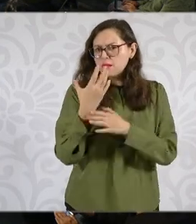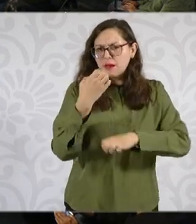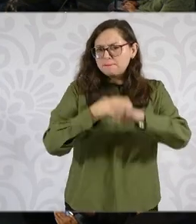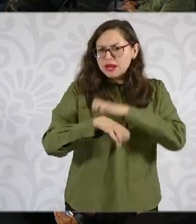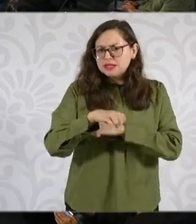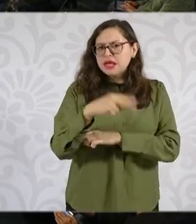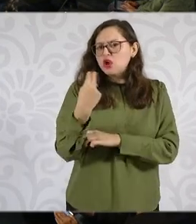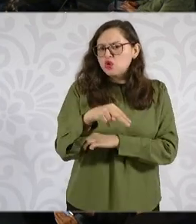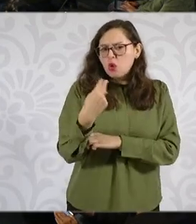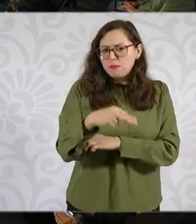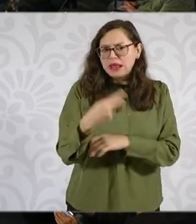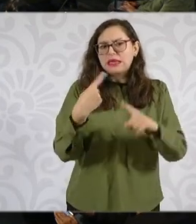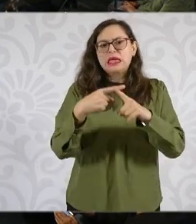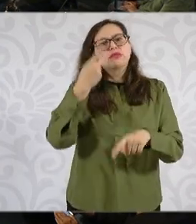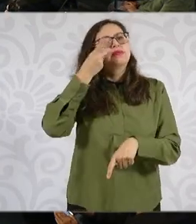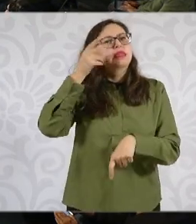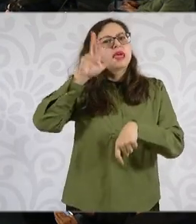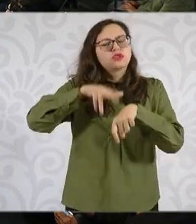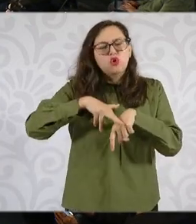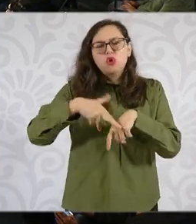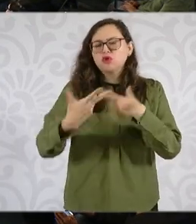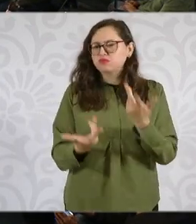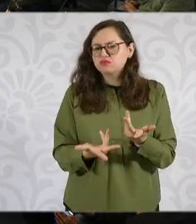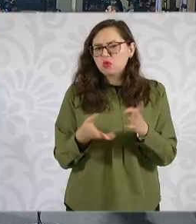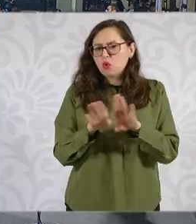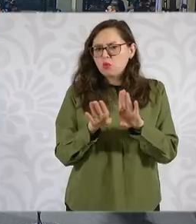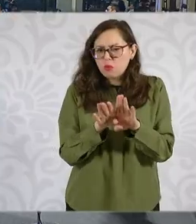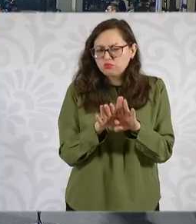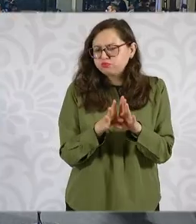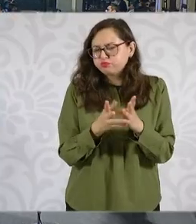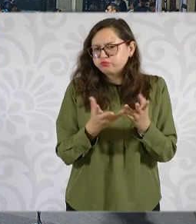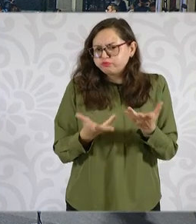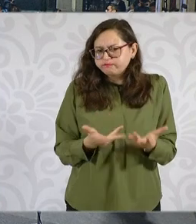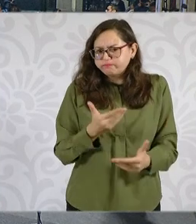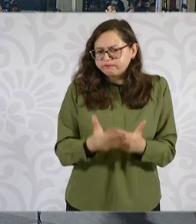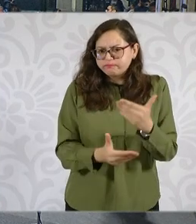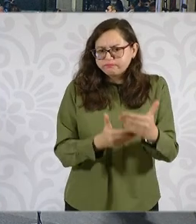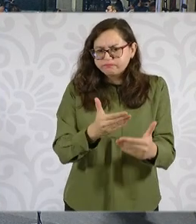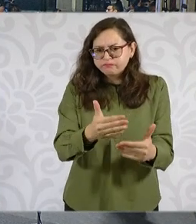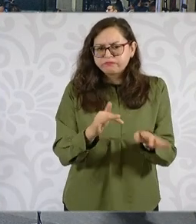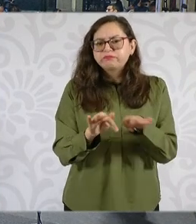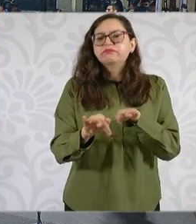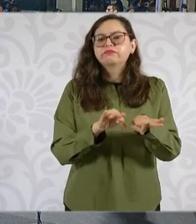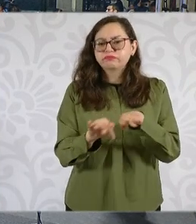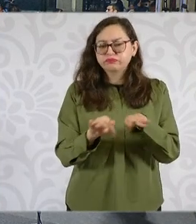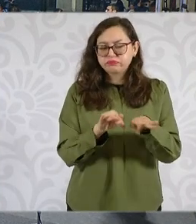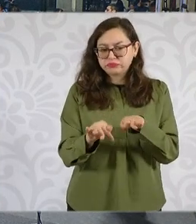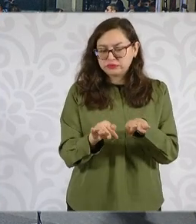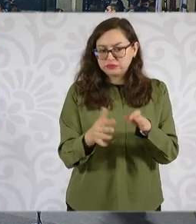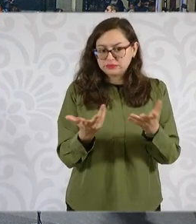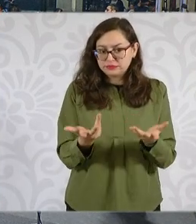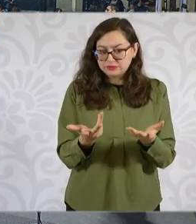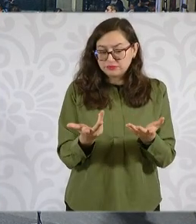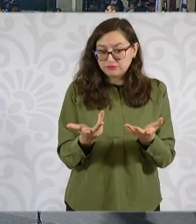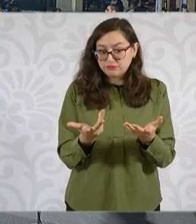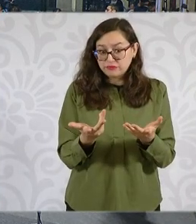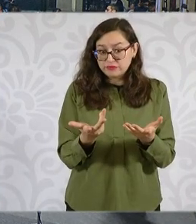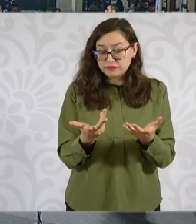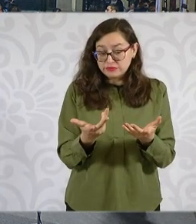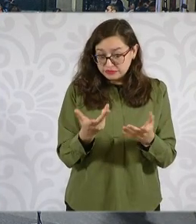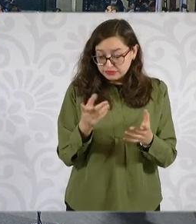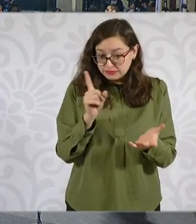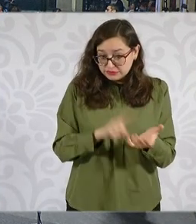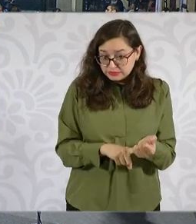se va a llamar, quién la va a dirigir y cuál será su mecanismo de operación. Sería esto precisamente de trabajar para